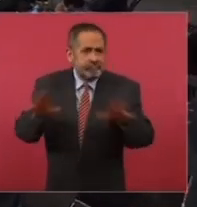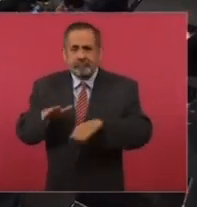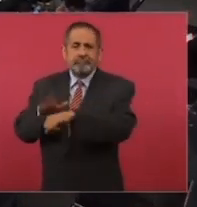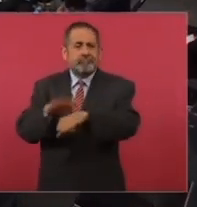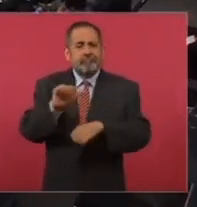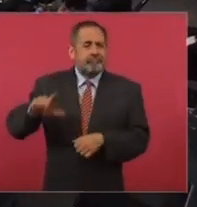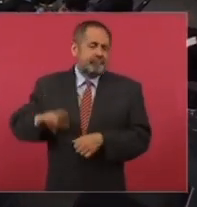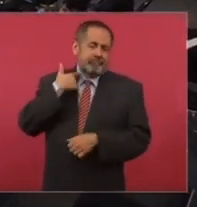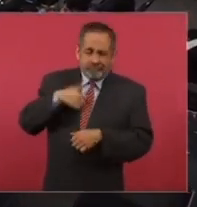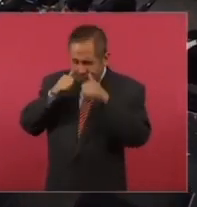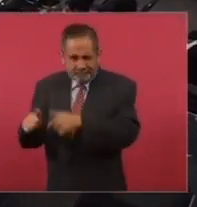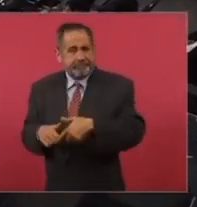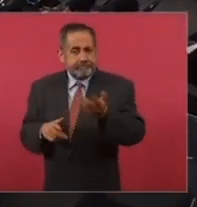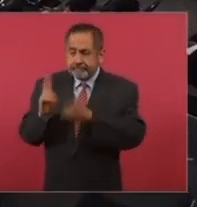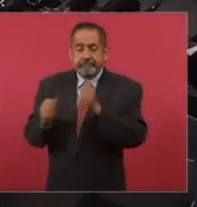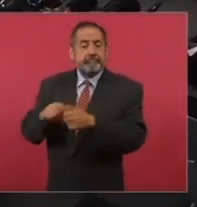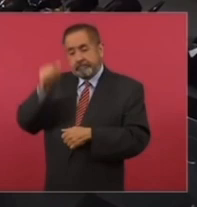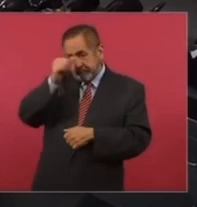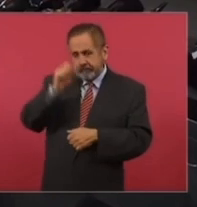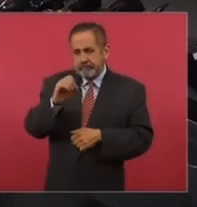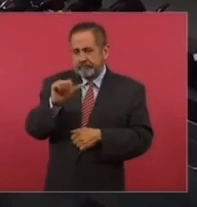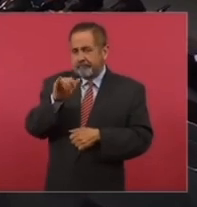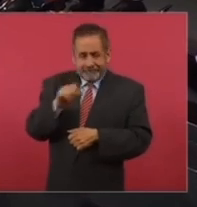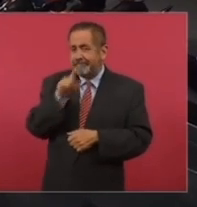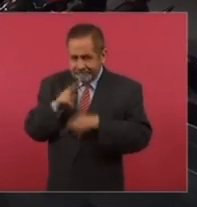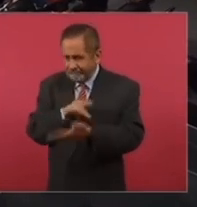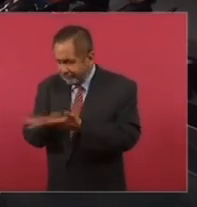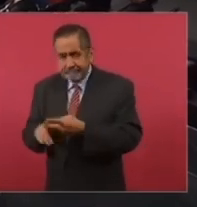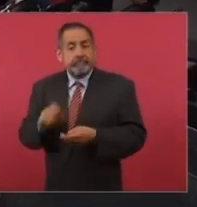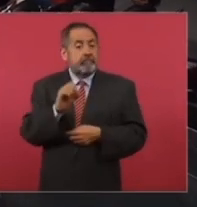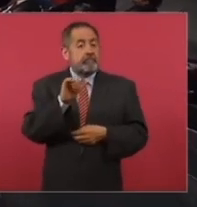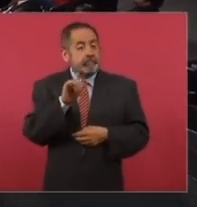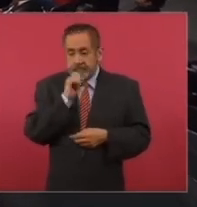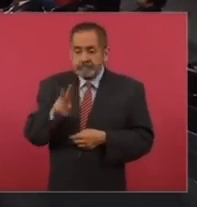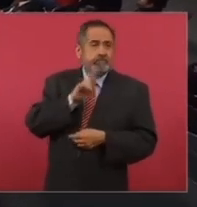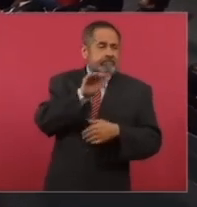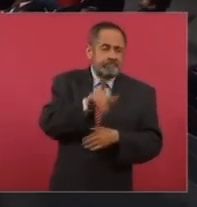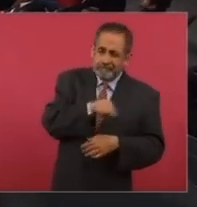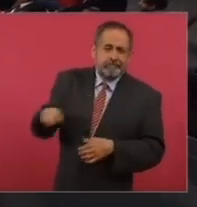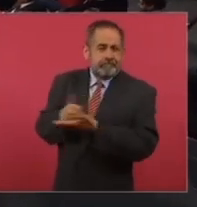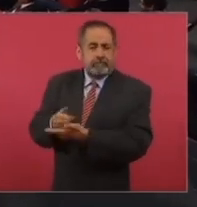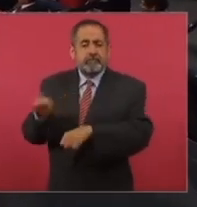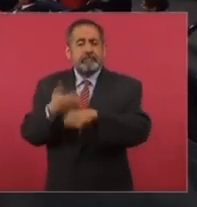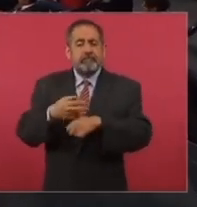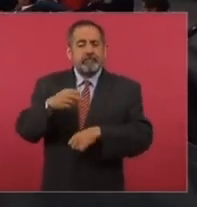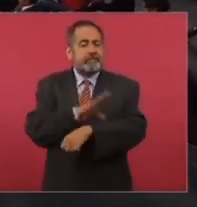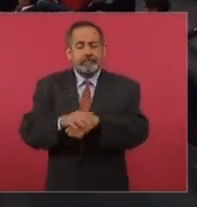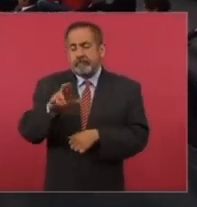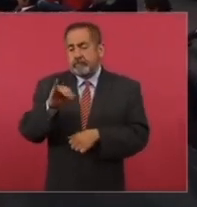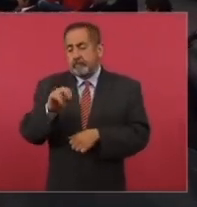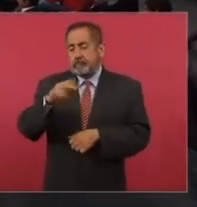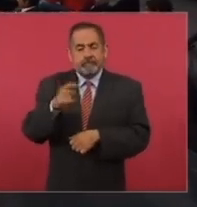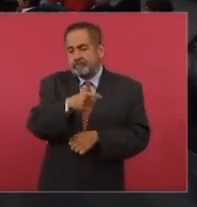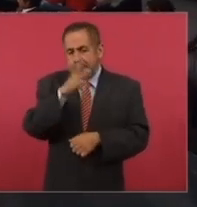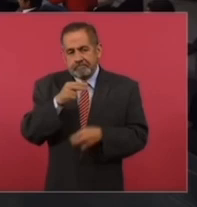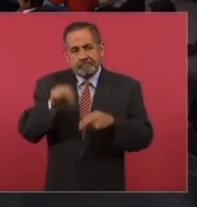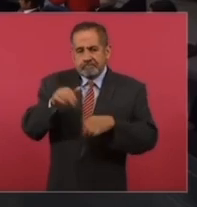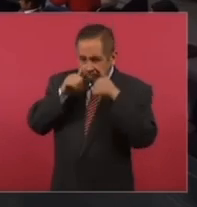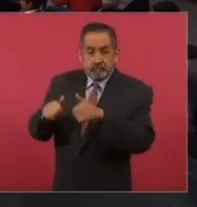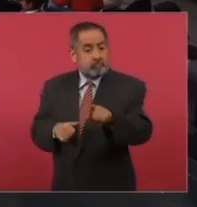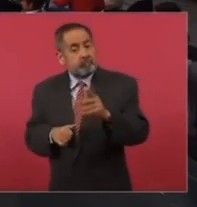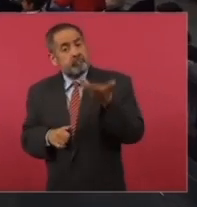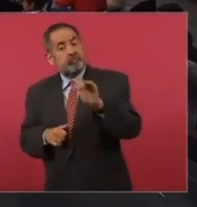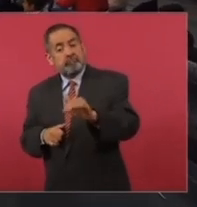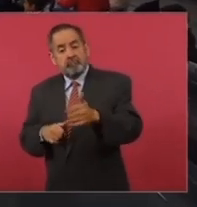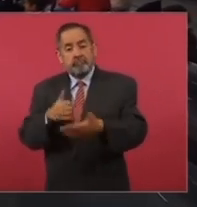dar un hueso. Obrador no le importa el pueblo. Obrador no le importa pagar lo que debe de pagar. Obrador no los va a